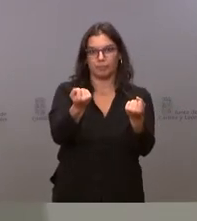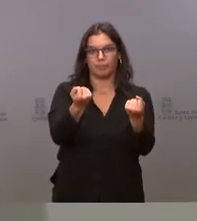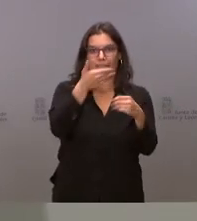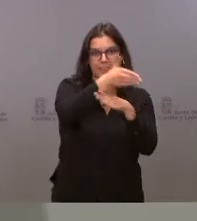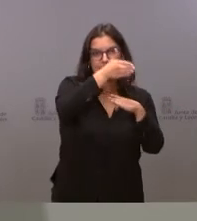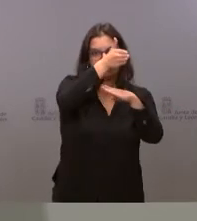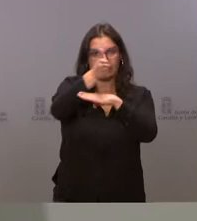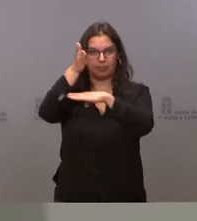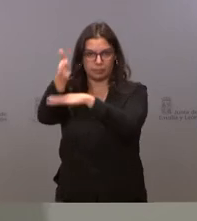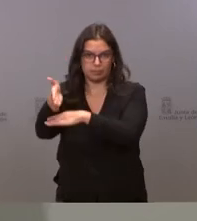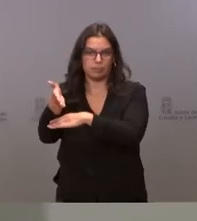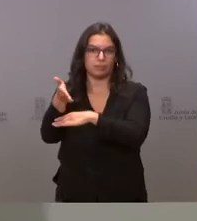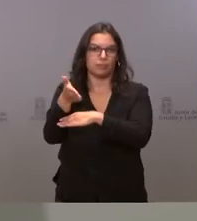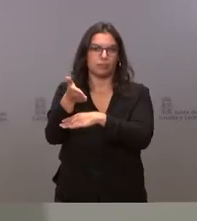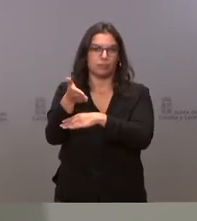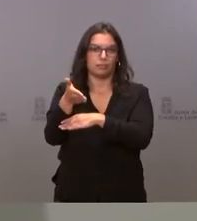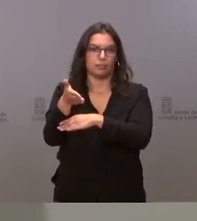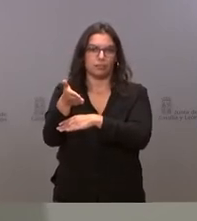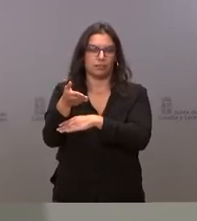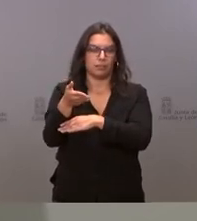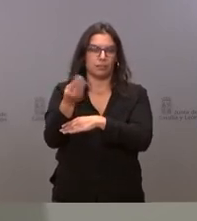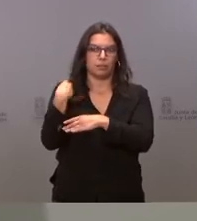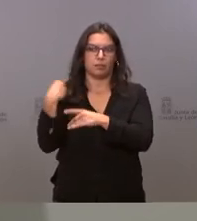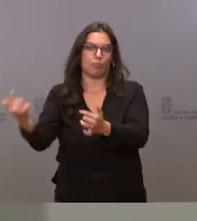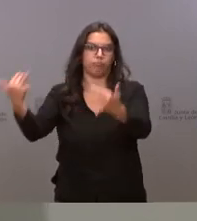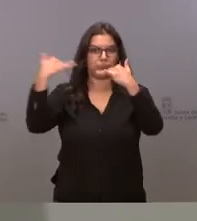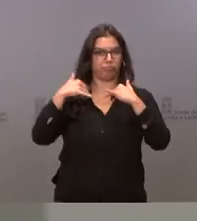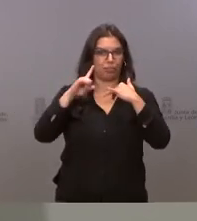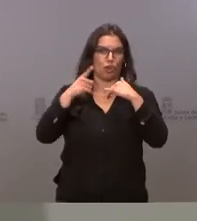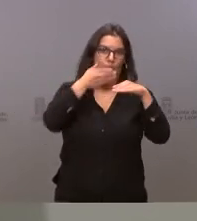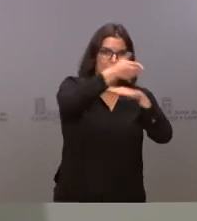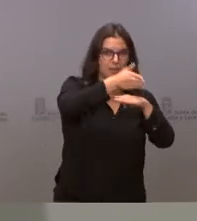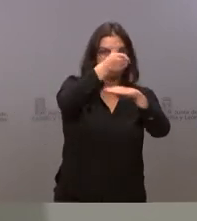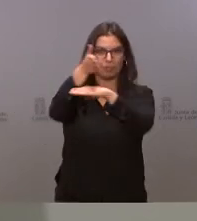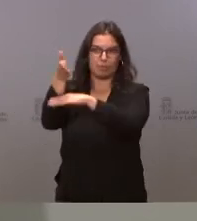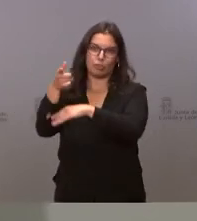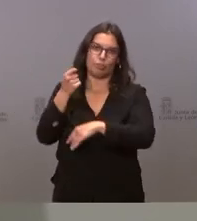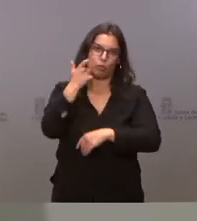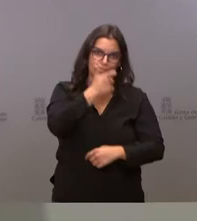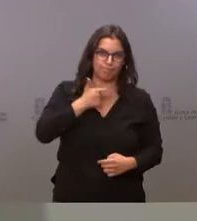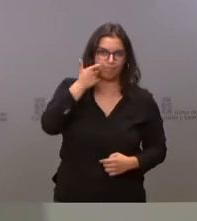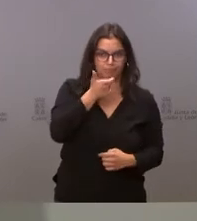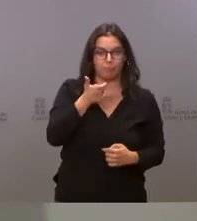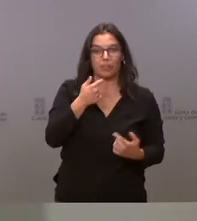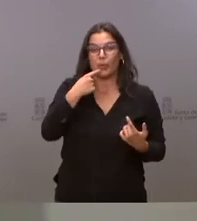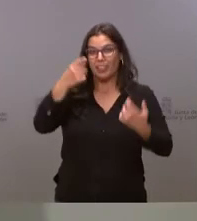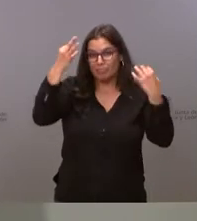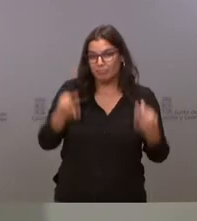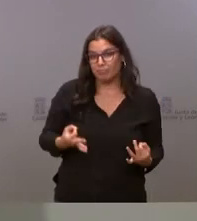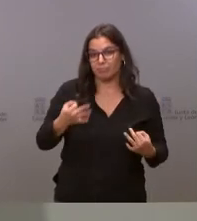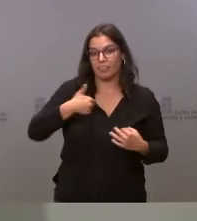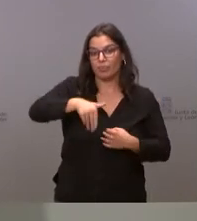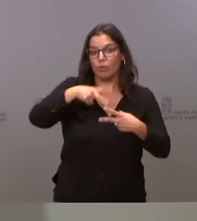centros no se van a los vacunodromos y eso siempre nos cuesta un poco más. le puedo decir exactamente